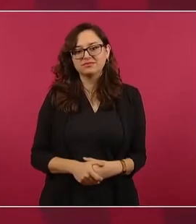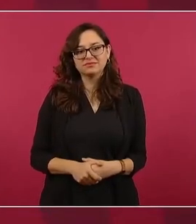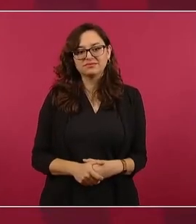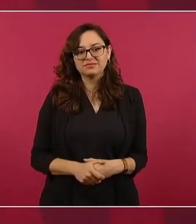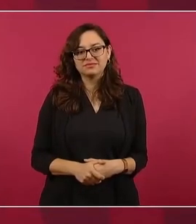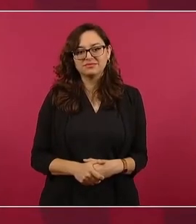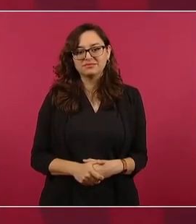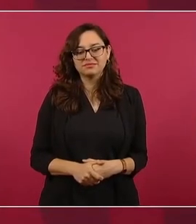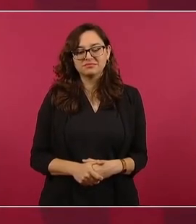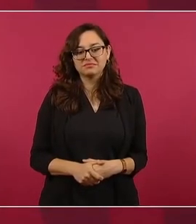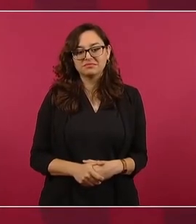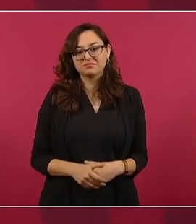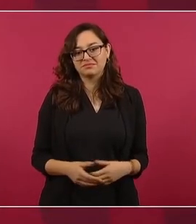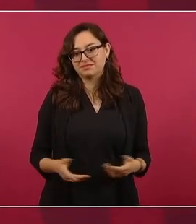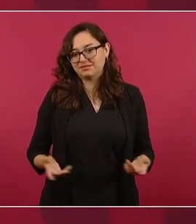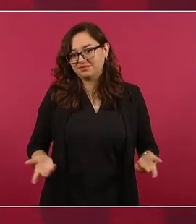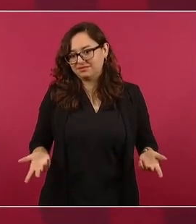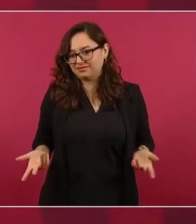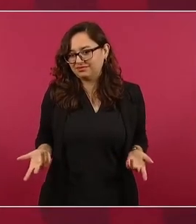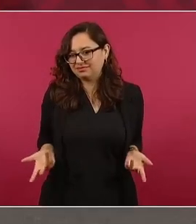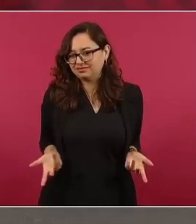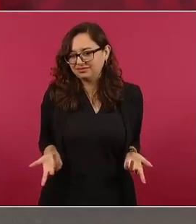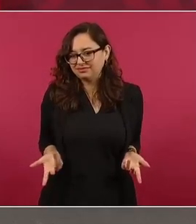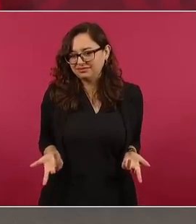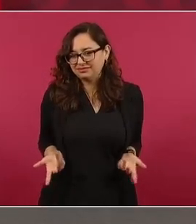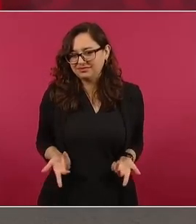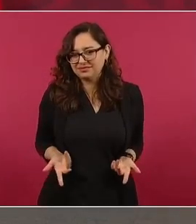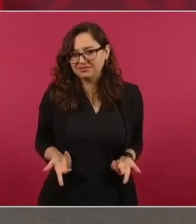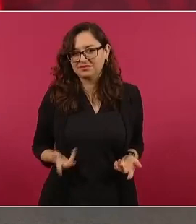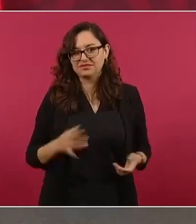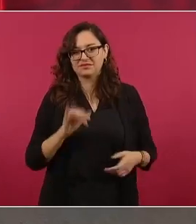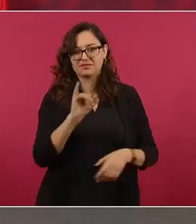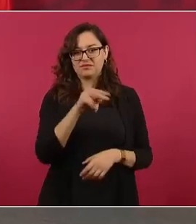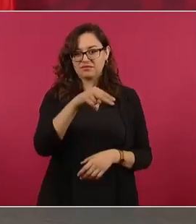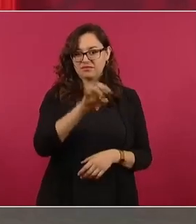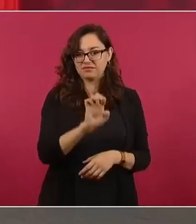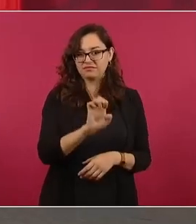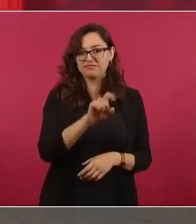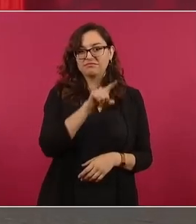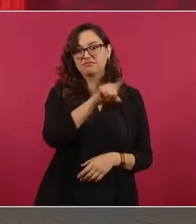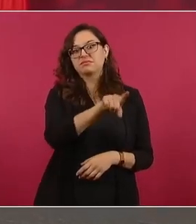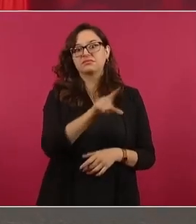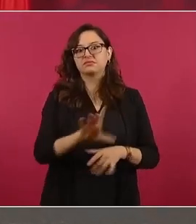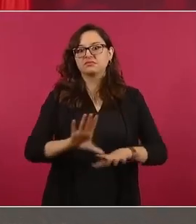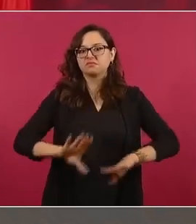que se están convirtiendo en el Instituto de la Censura.